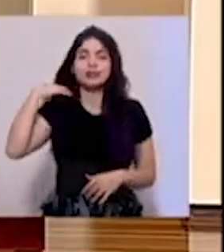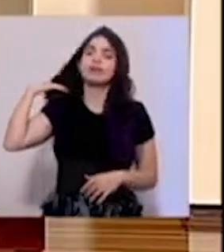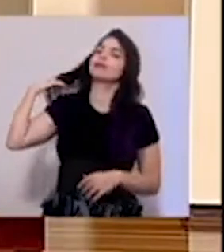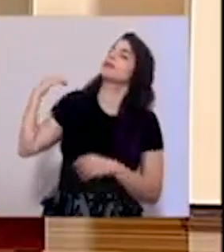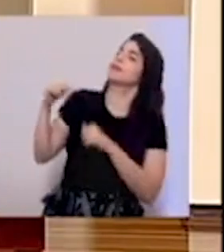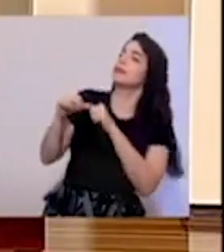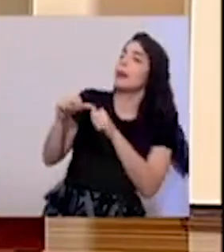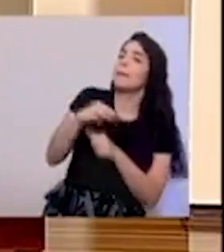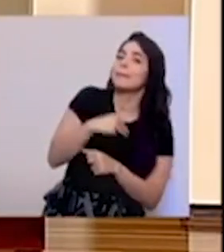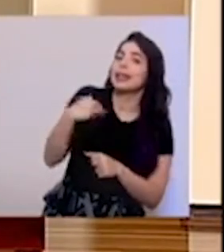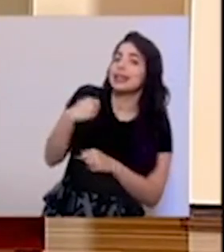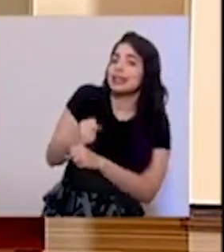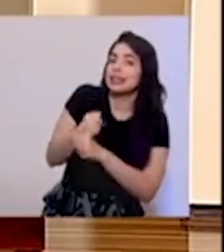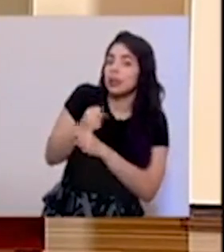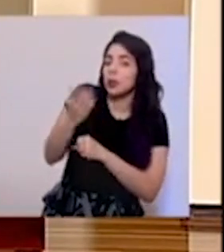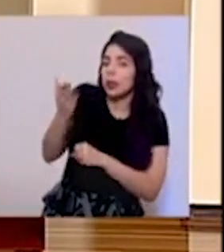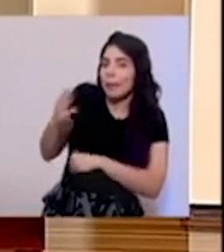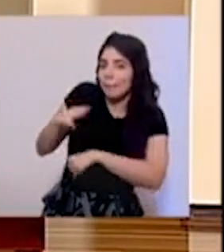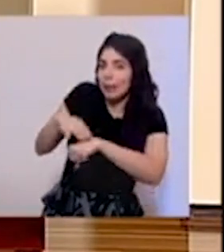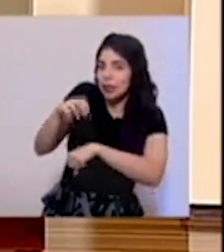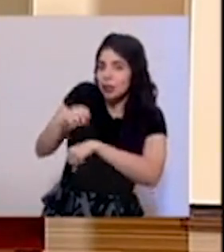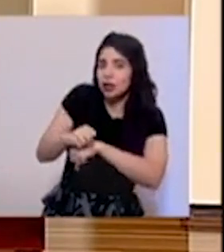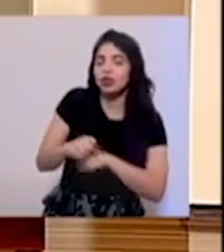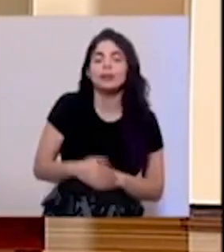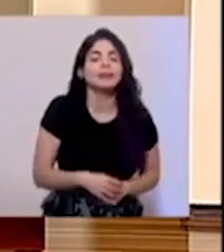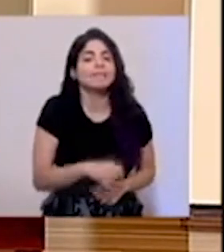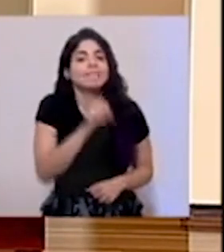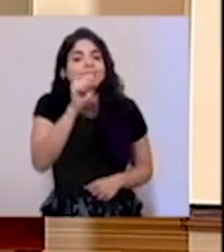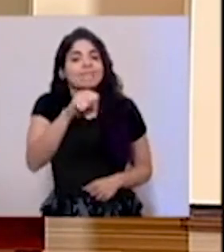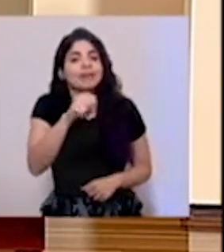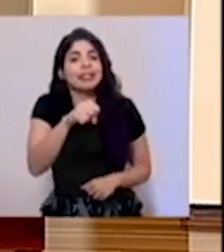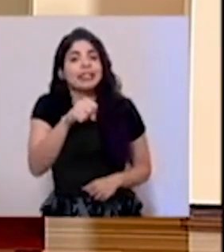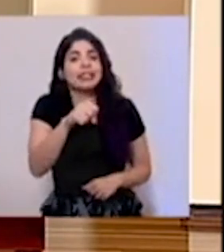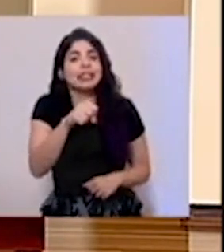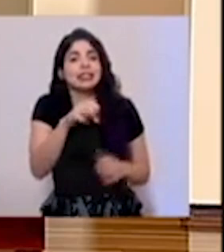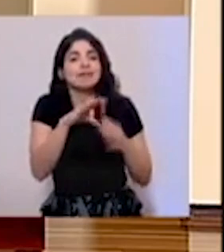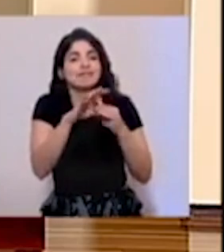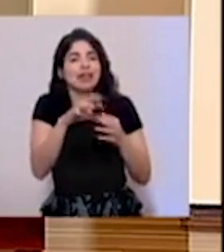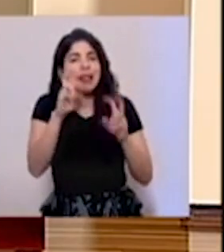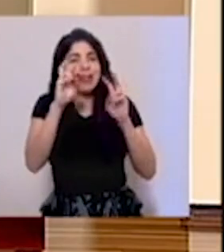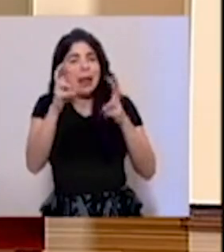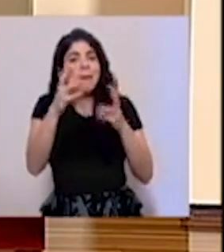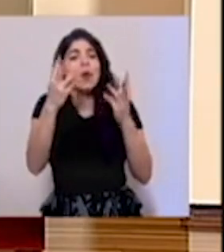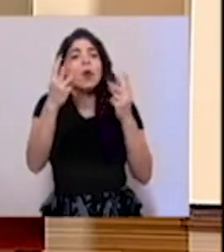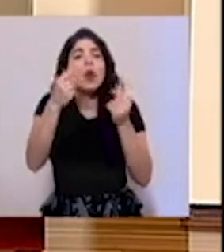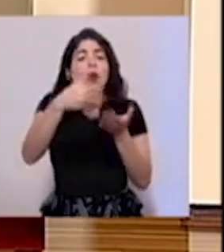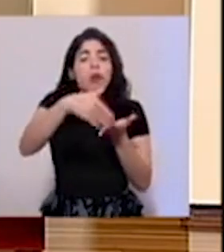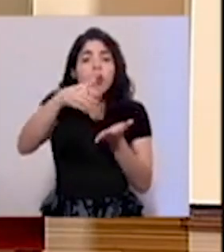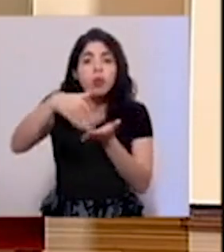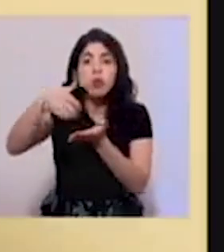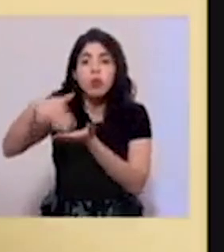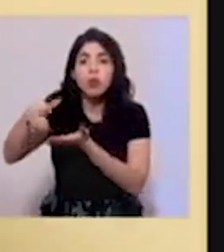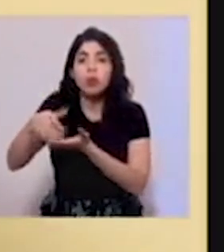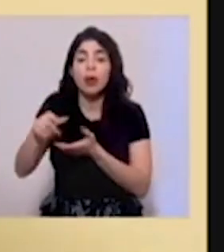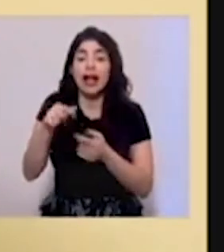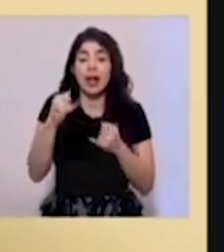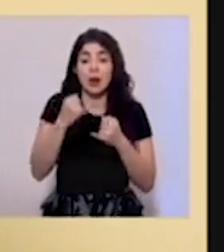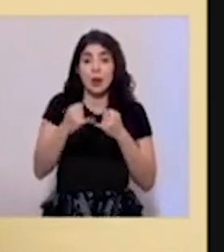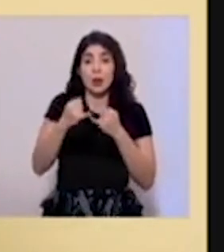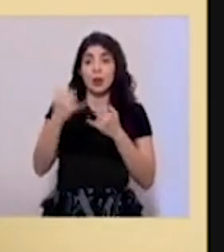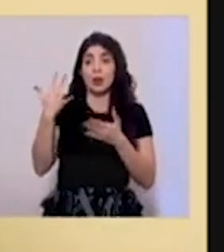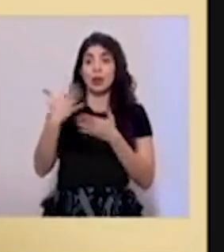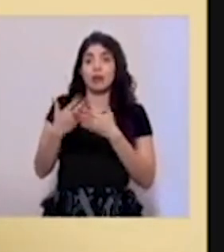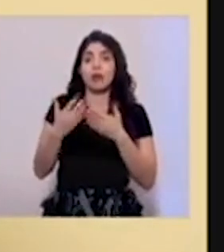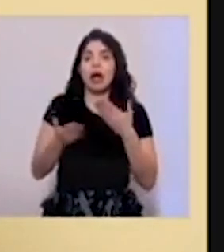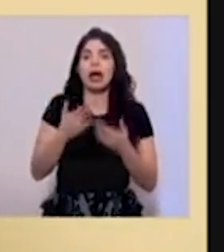Continuamos con el Ministro de Seguridad, el señor Michael Soto. Sí, respecto al tema de los rechazos, el último registro que tengo ya estábamos